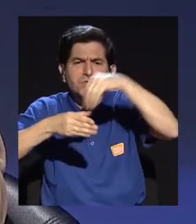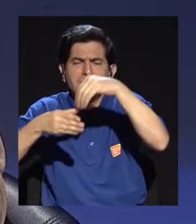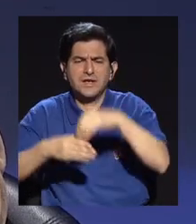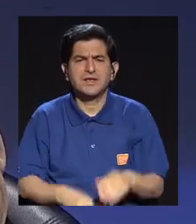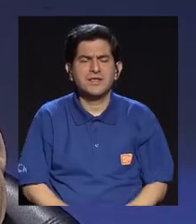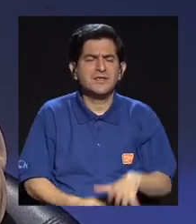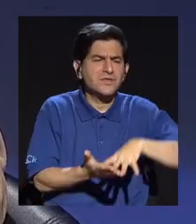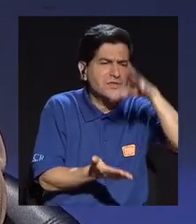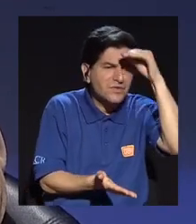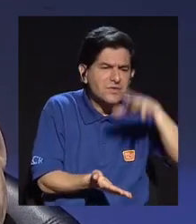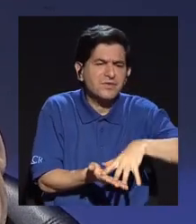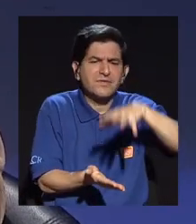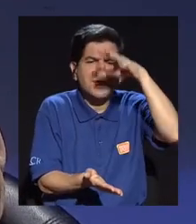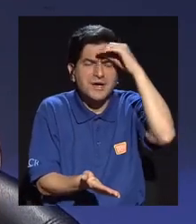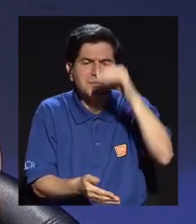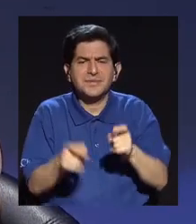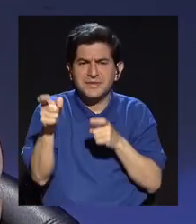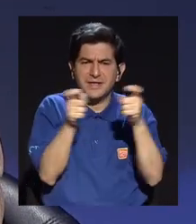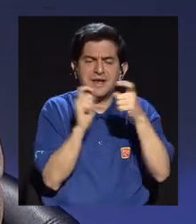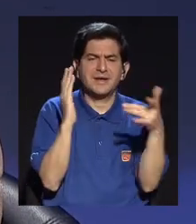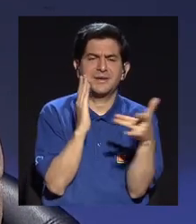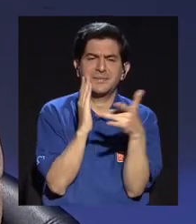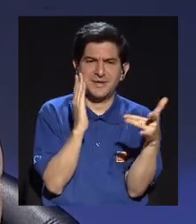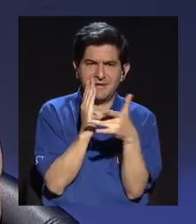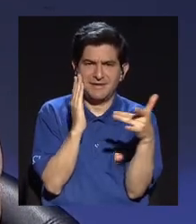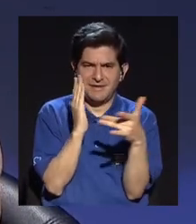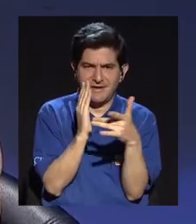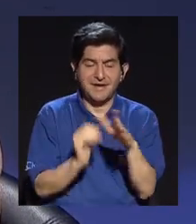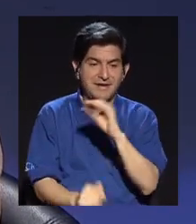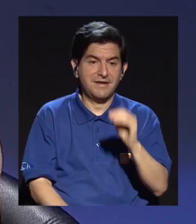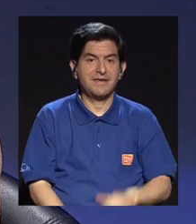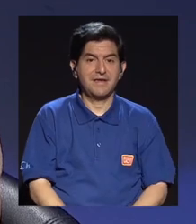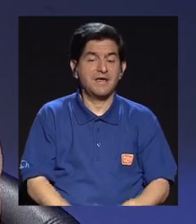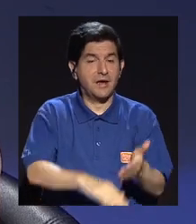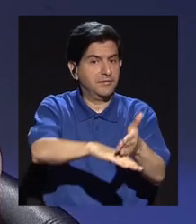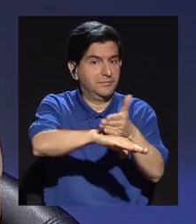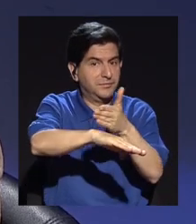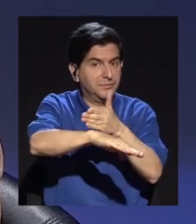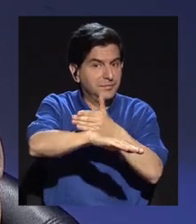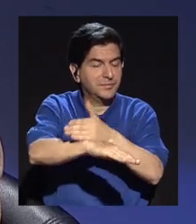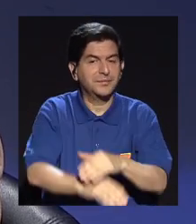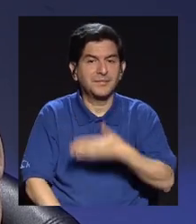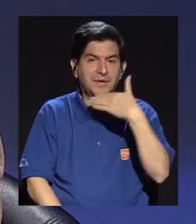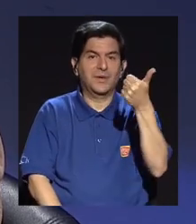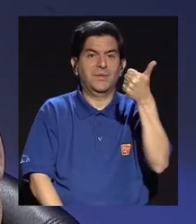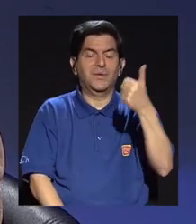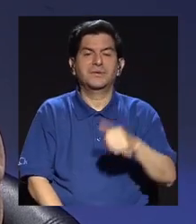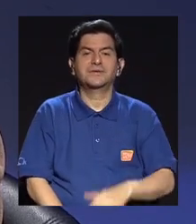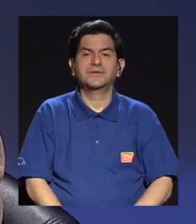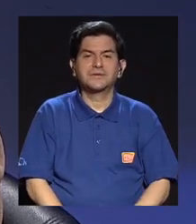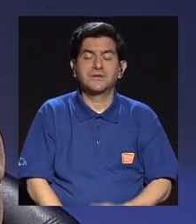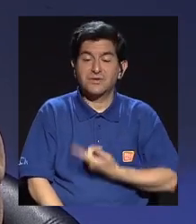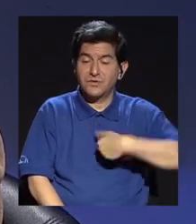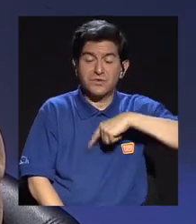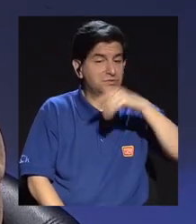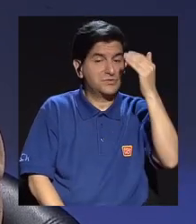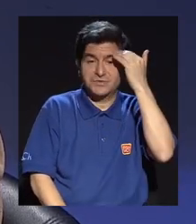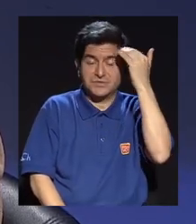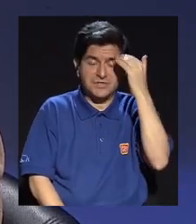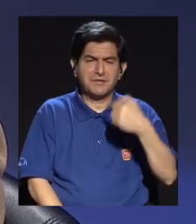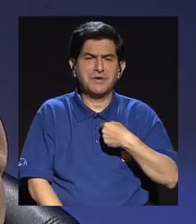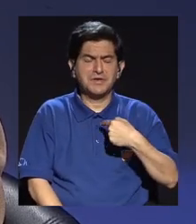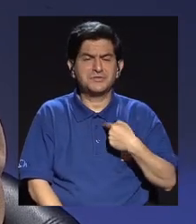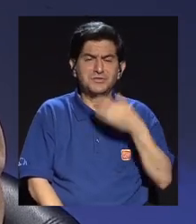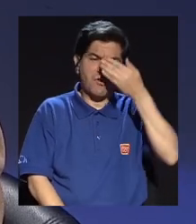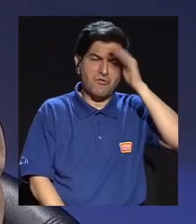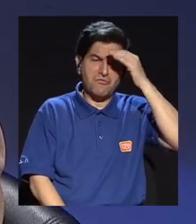y de ir aprendiendo incluso a manejar las tecnologías y a mejorarlas, ¿verdad? Porque no sabíamos hacerlo.